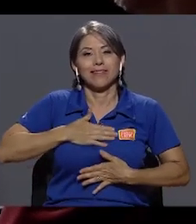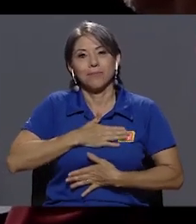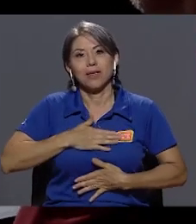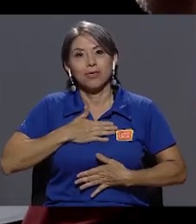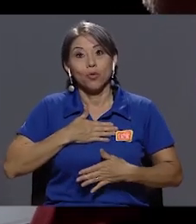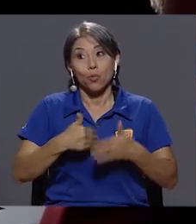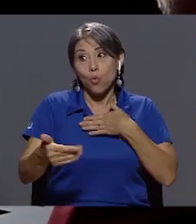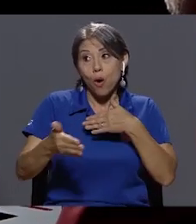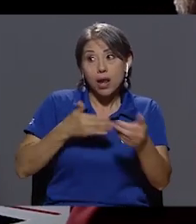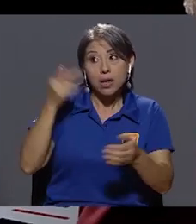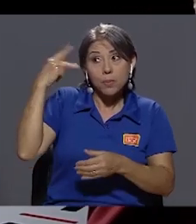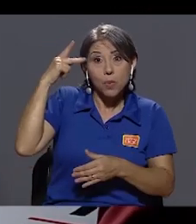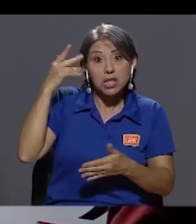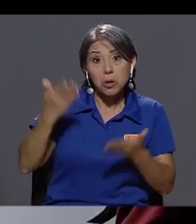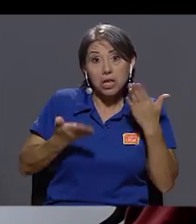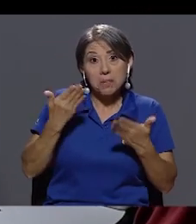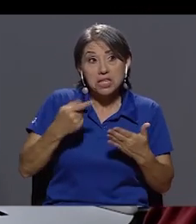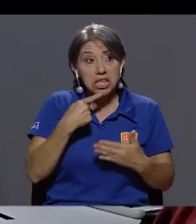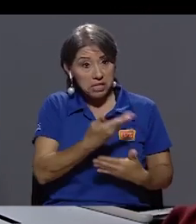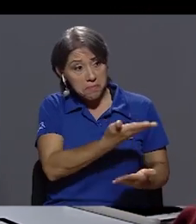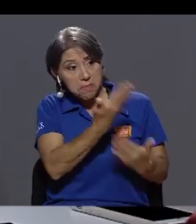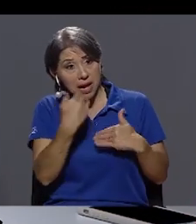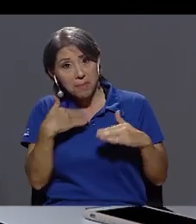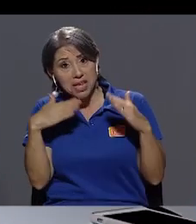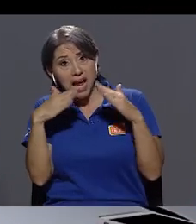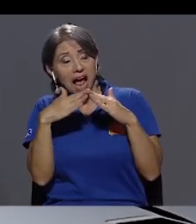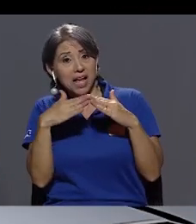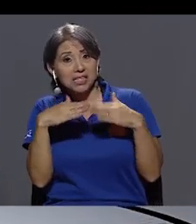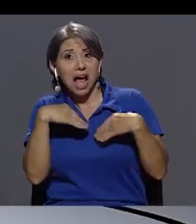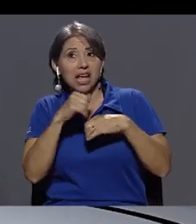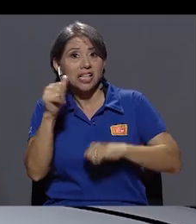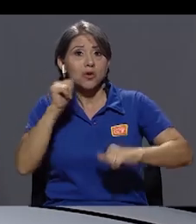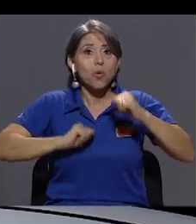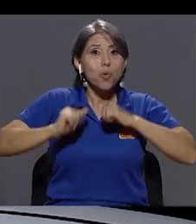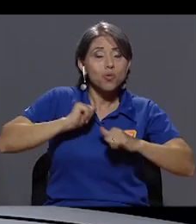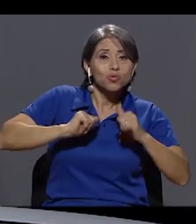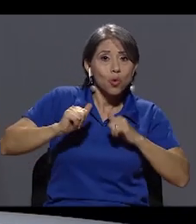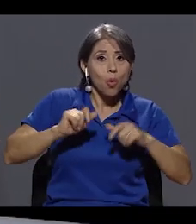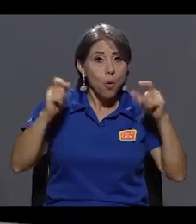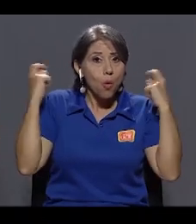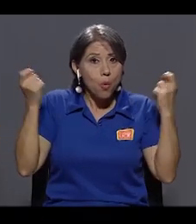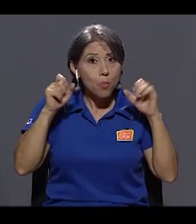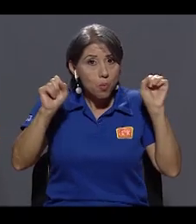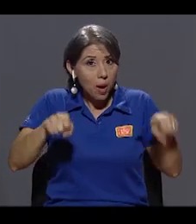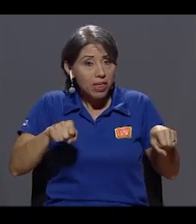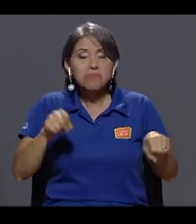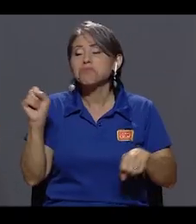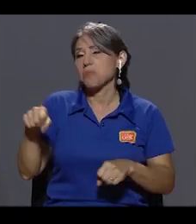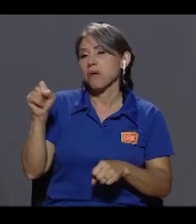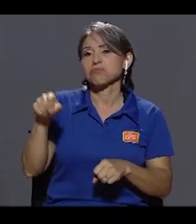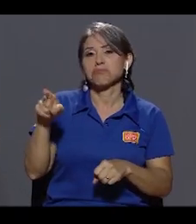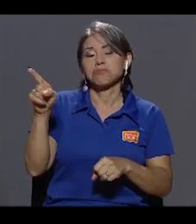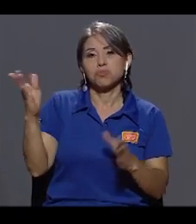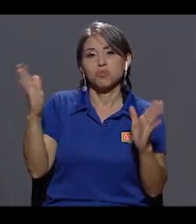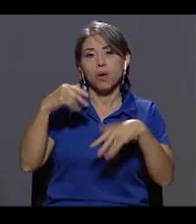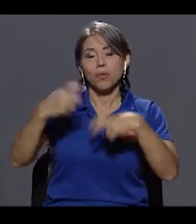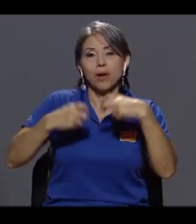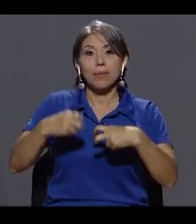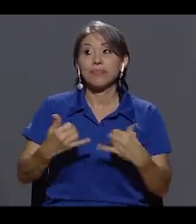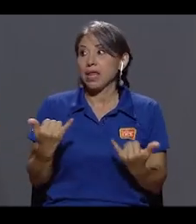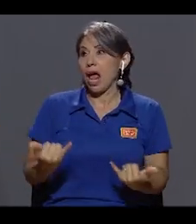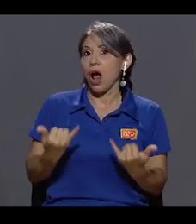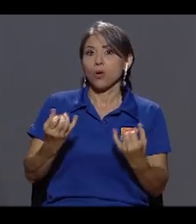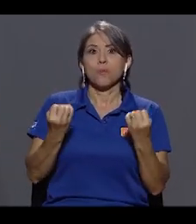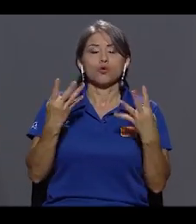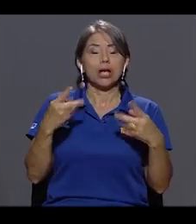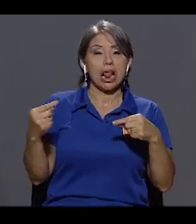cualquiera de esos políticos le podría decir, ven a mi casa y haga un show, eso sí lo podría hacer sin ningún problema. Sí, eso sí, no hay ningún problema. Ahora existe una gran